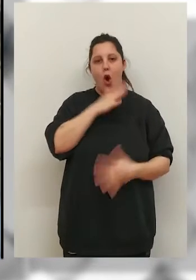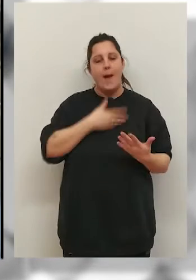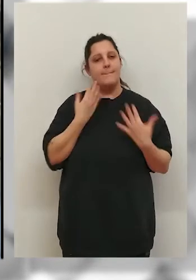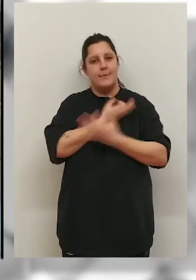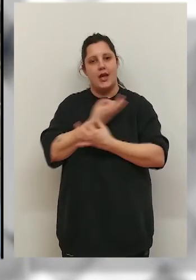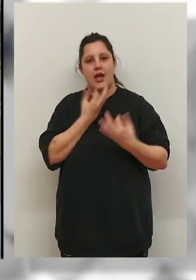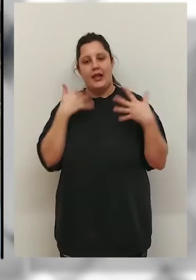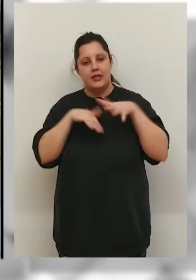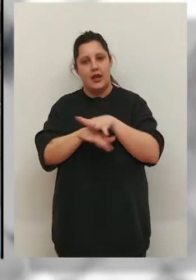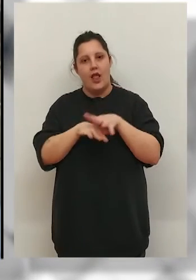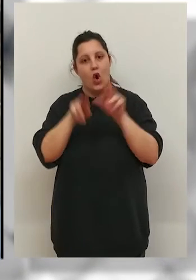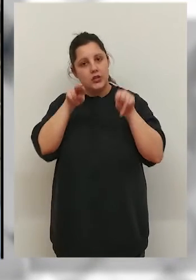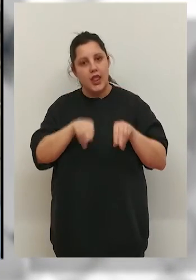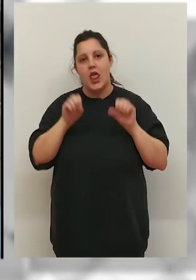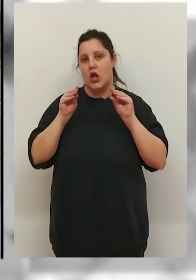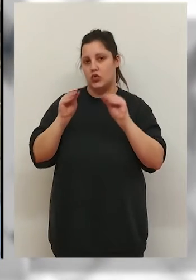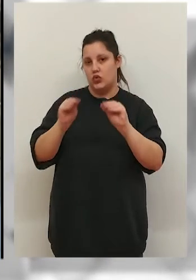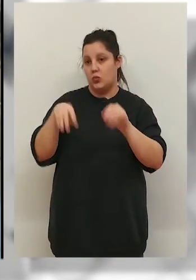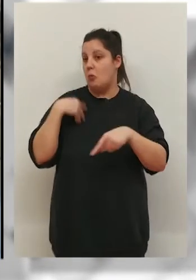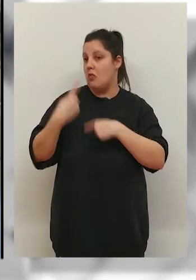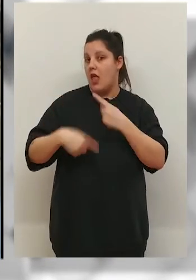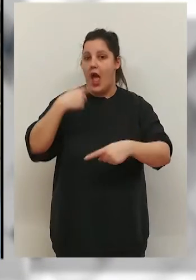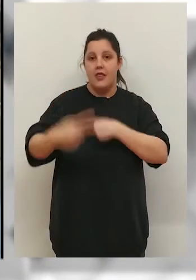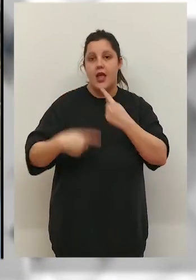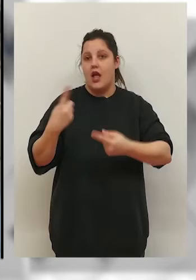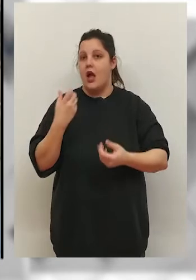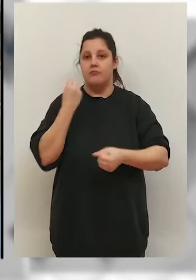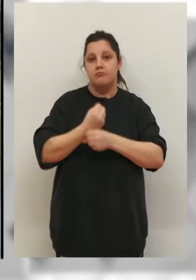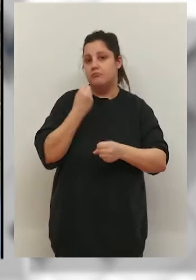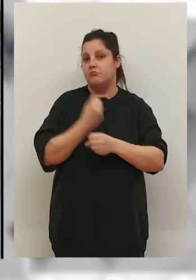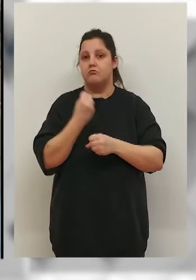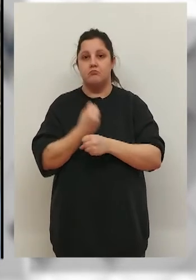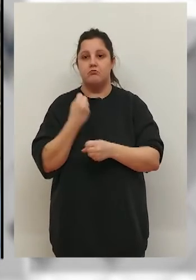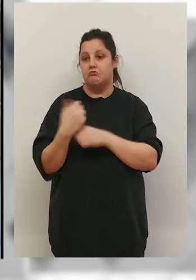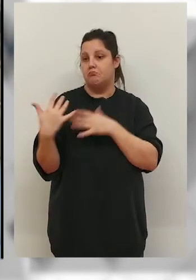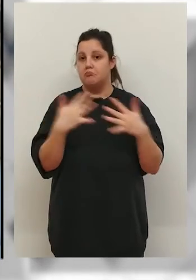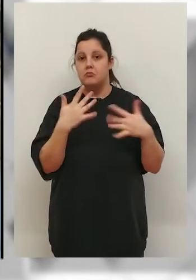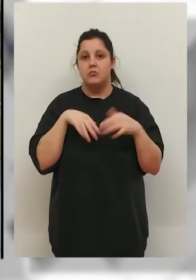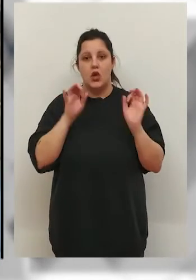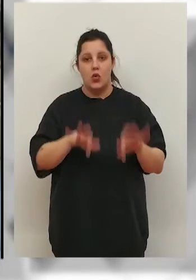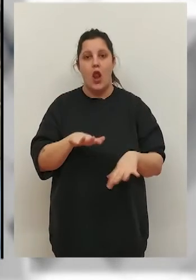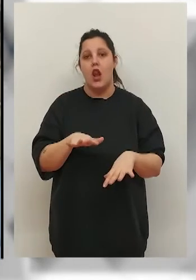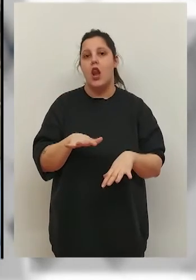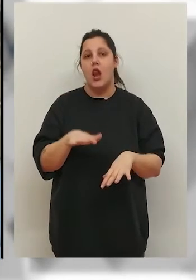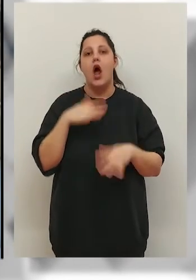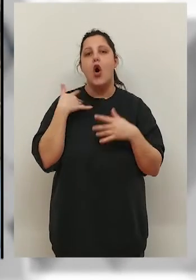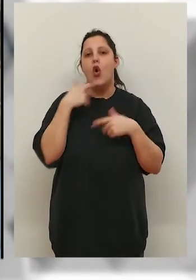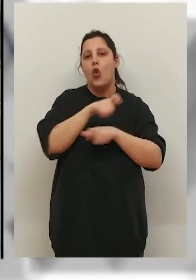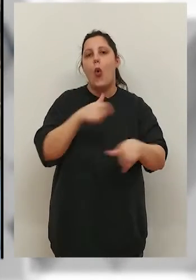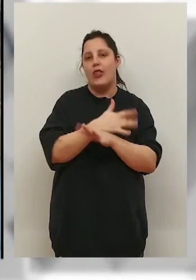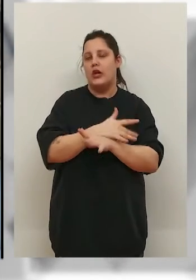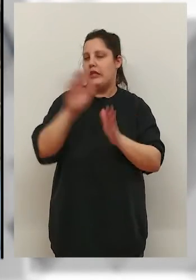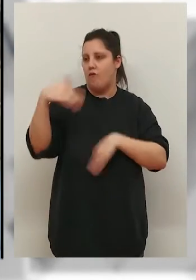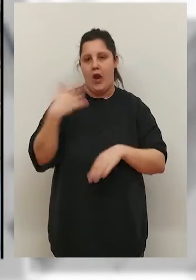perfectamente integrados en sus residencias y llevando el día a día y la dinámica que hacen los jugadores